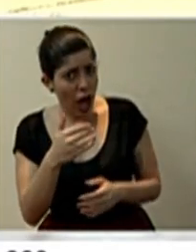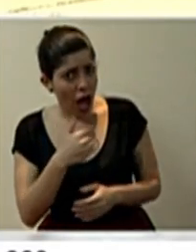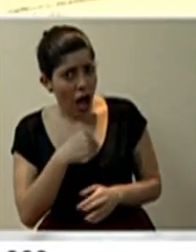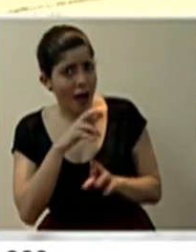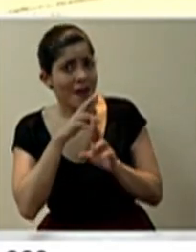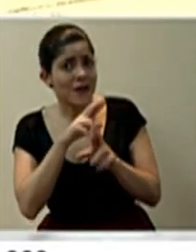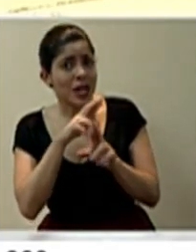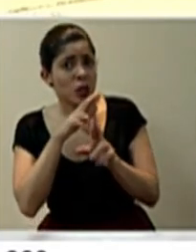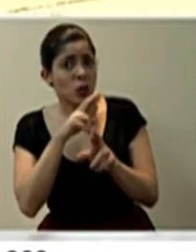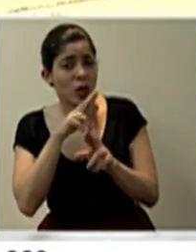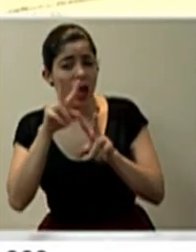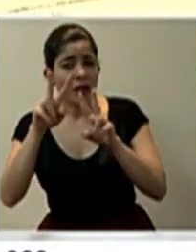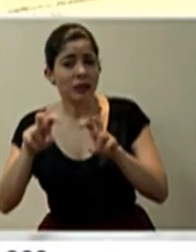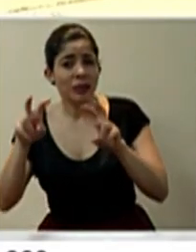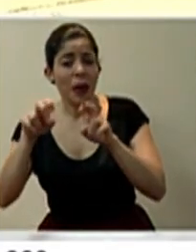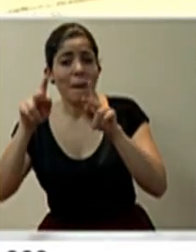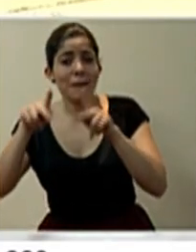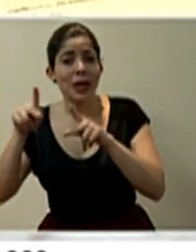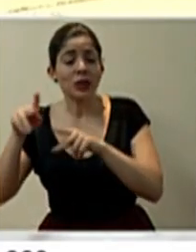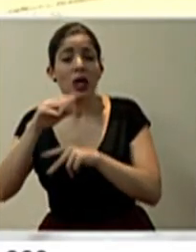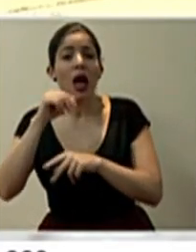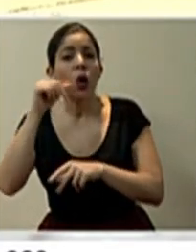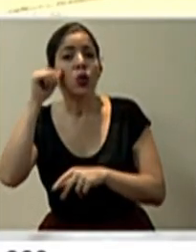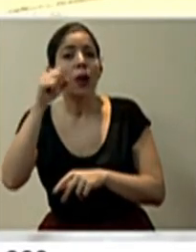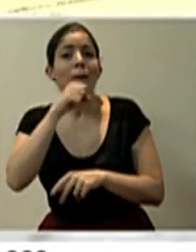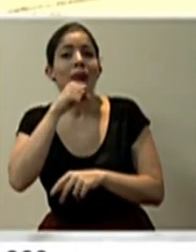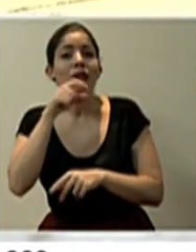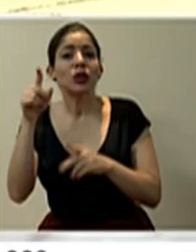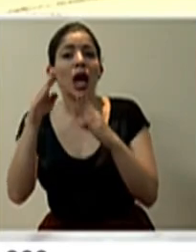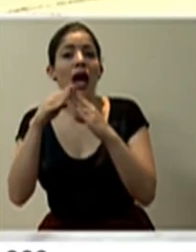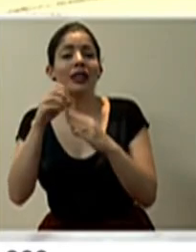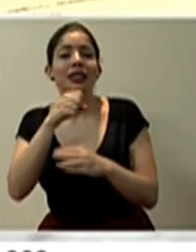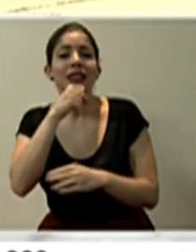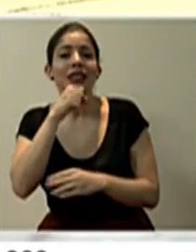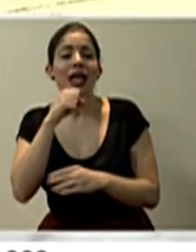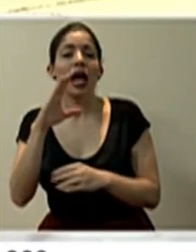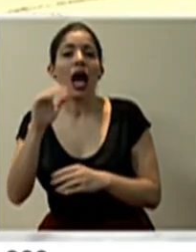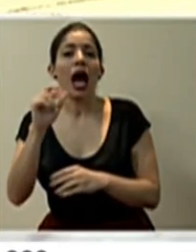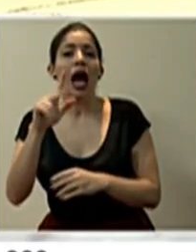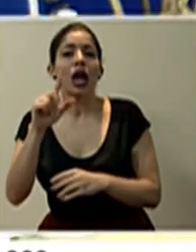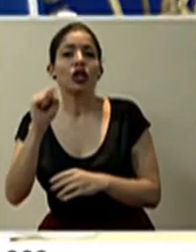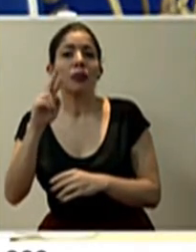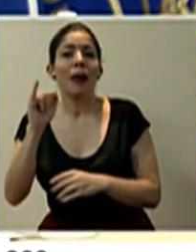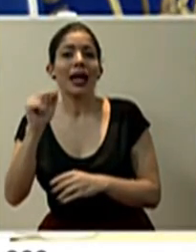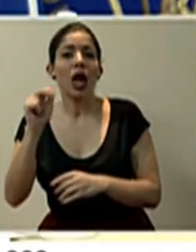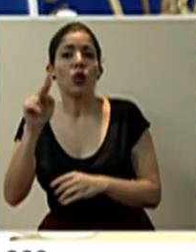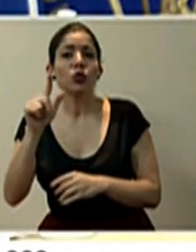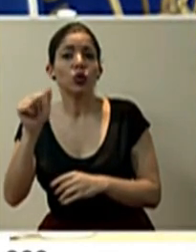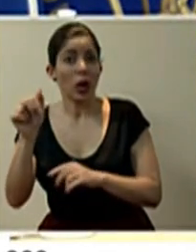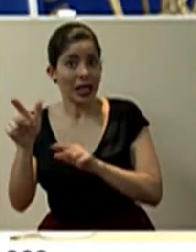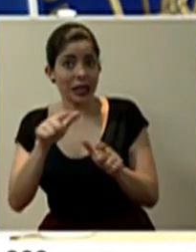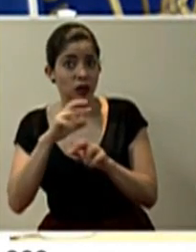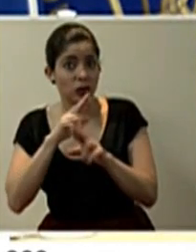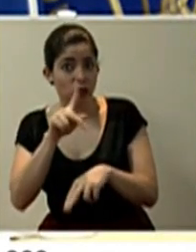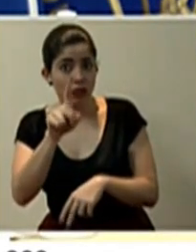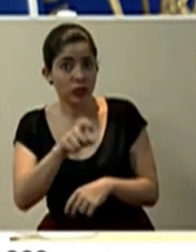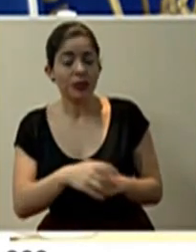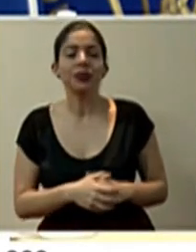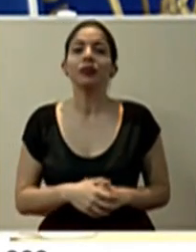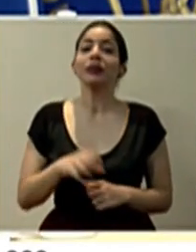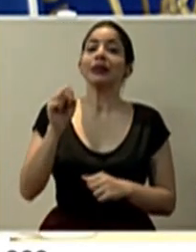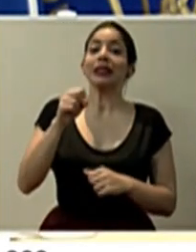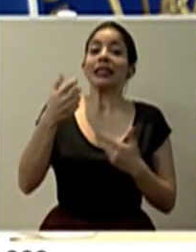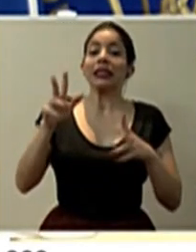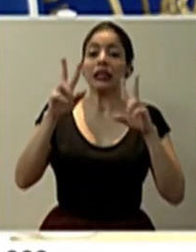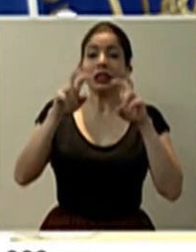las pruebas aplicadas al personal y adultos mayores del hogar de ancianos Carlos María Ulloa? Sí, sí las tenemos, bueno, en este momento se